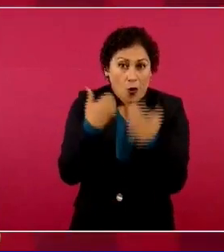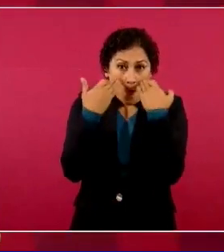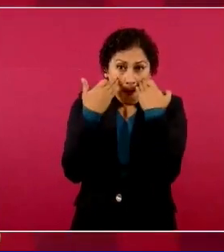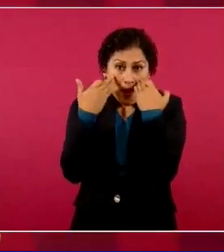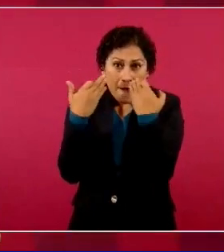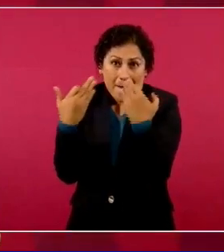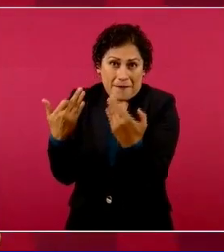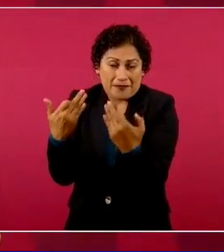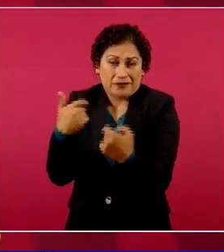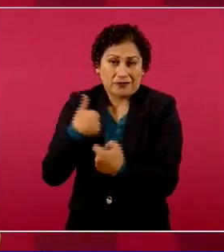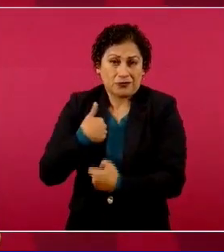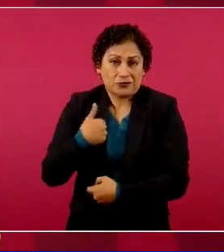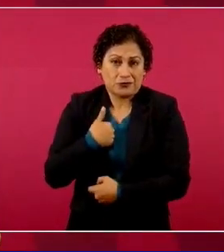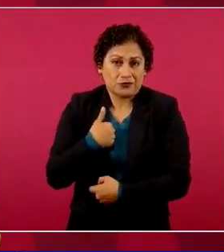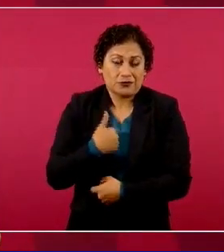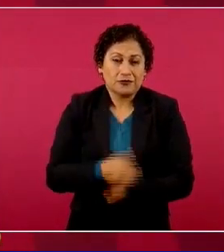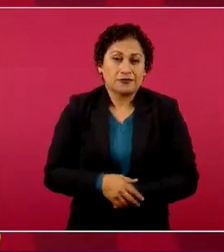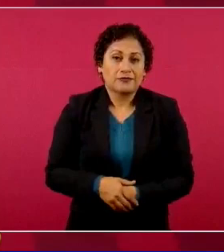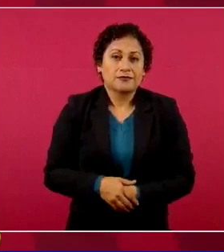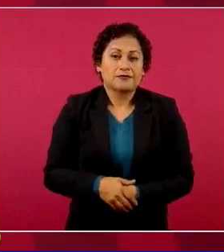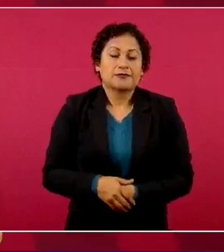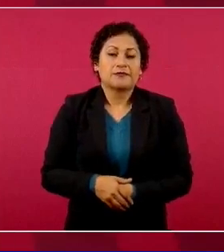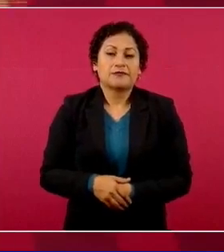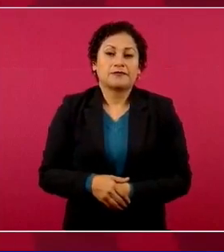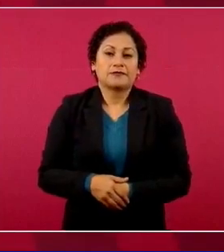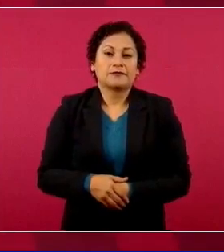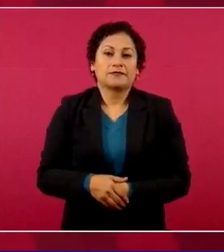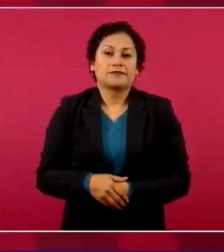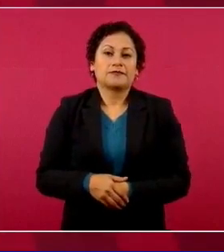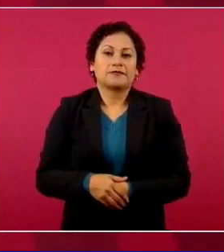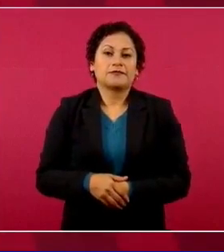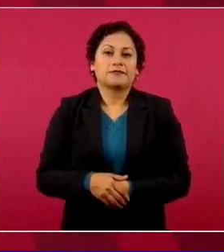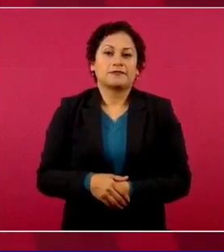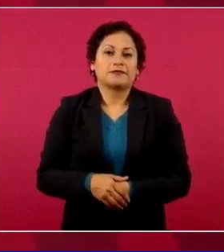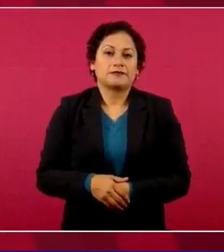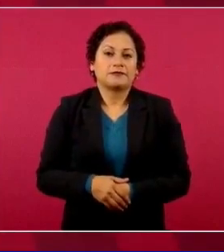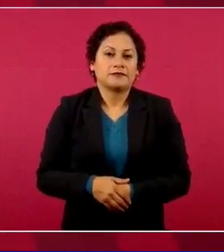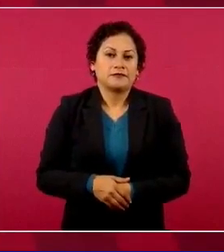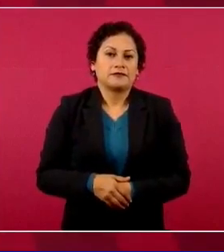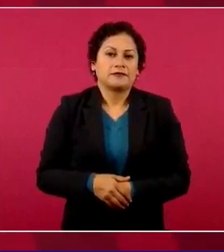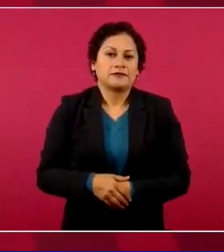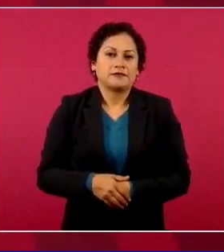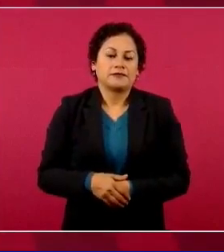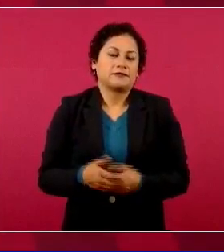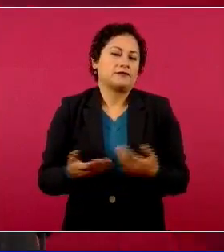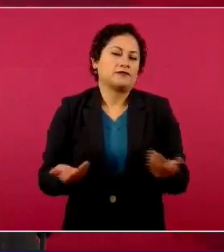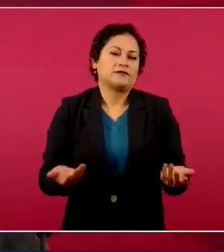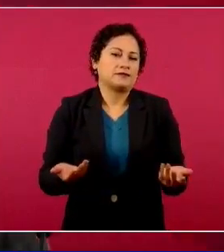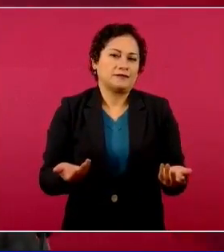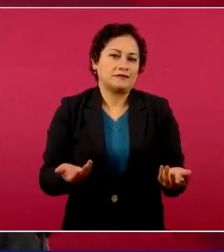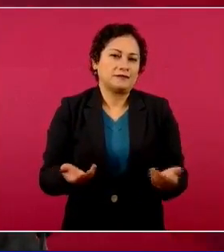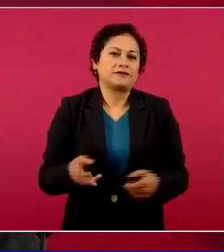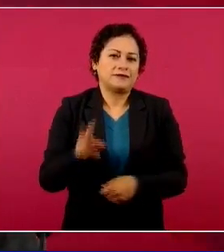no es la enfermedad